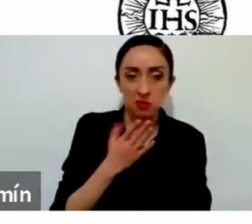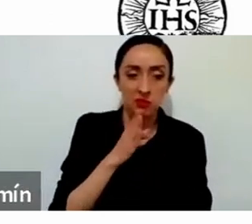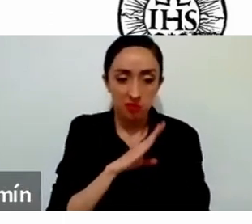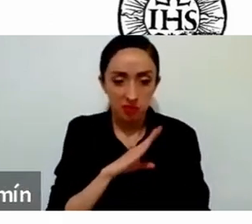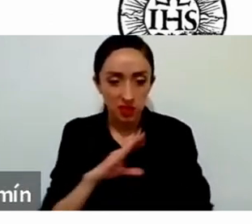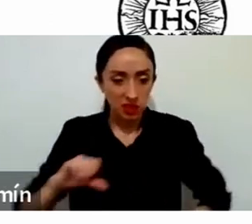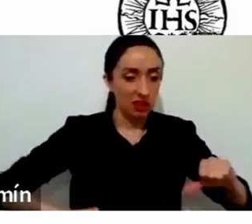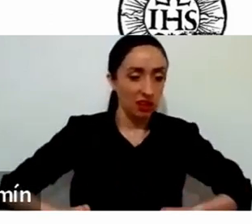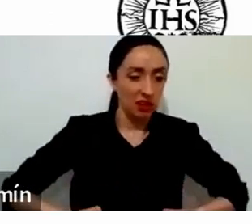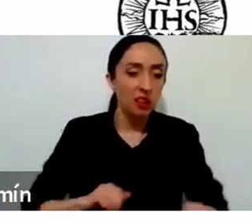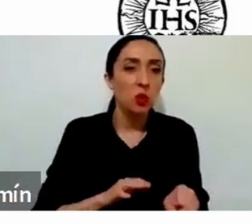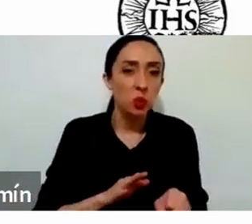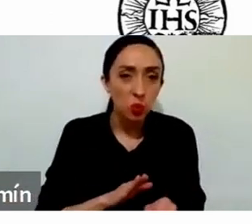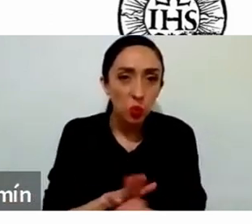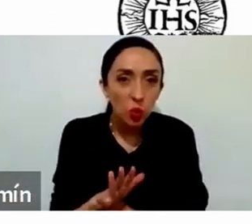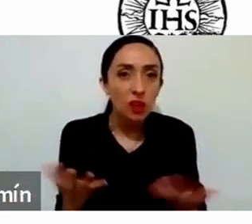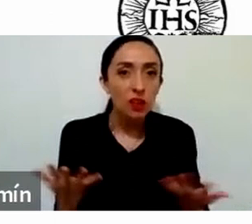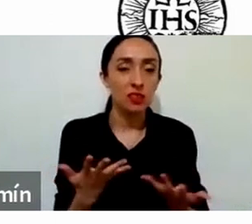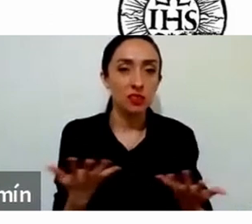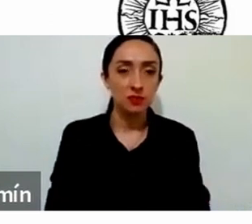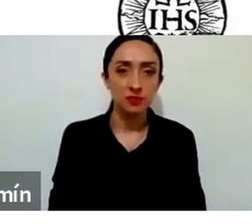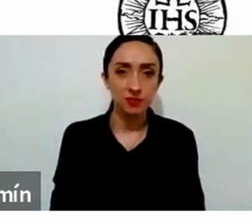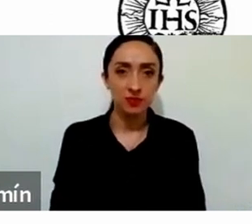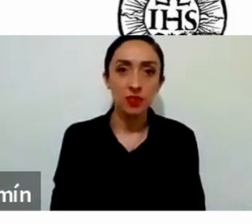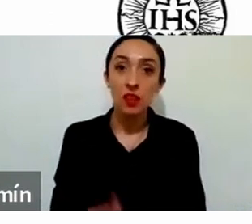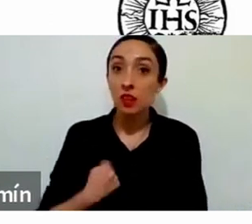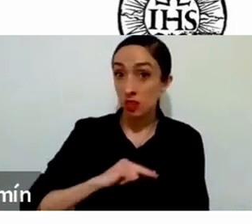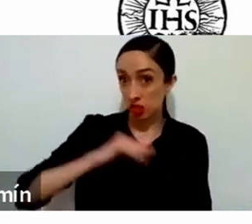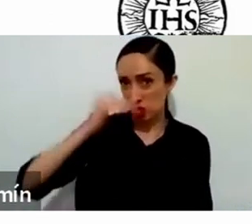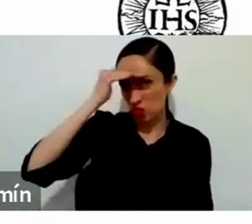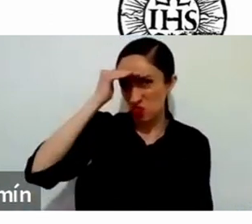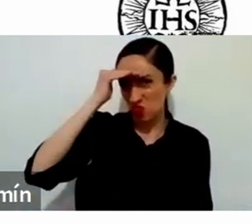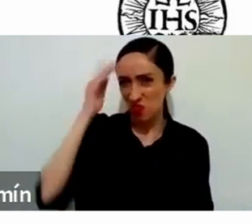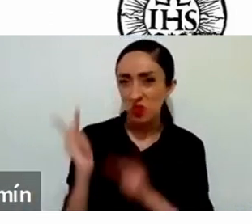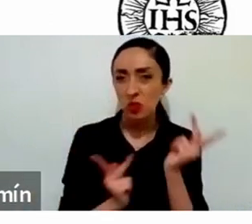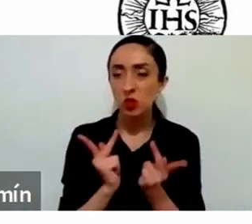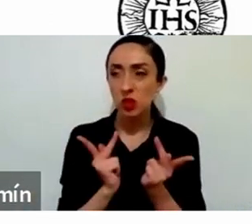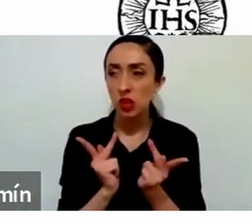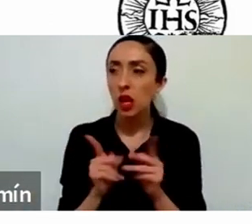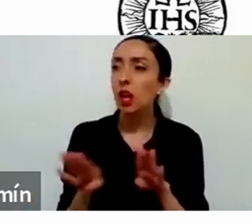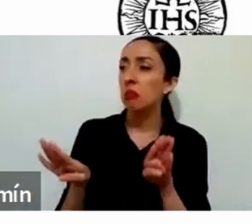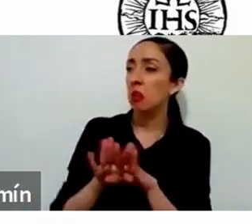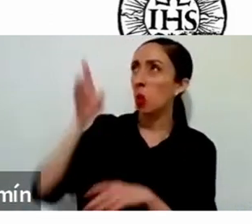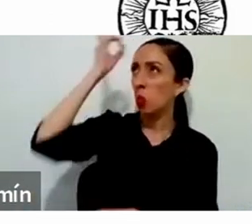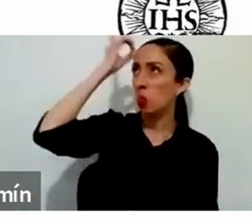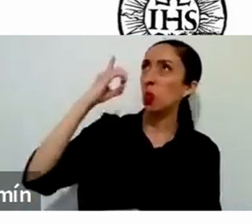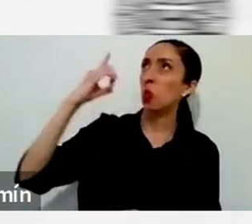a Dios en todas partes. Y la idea de este examen es precisamente evaluar,